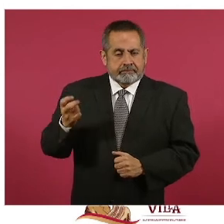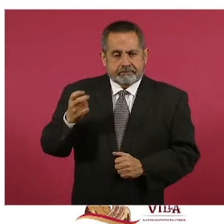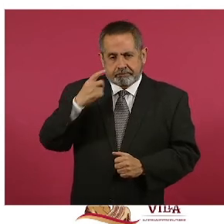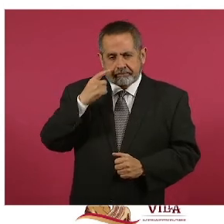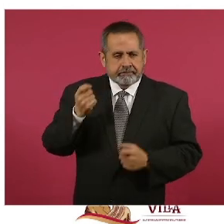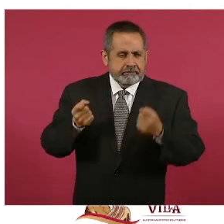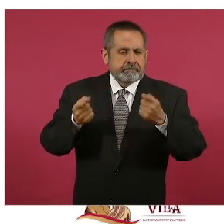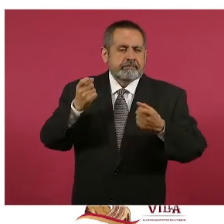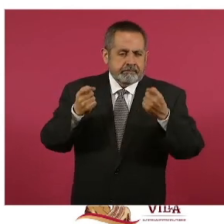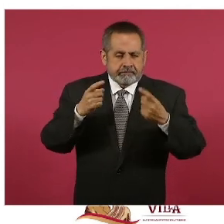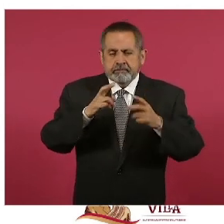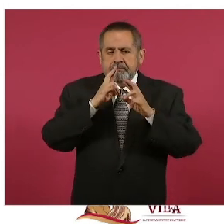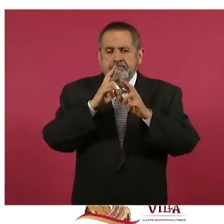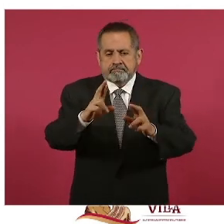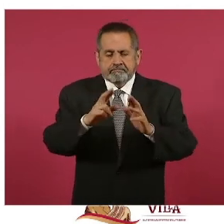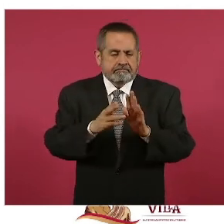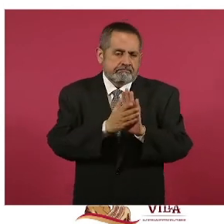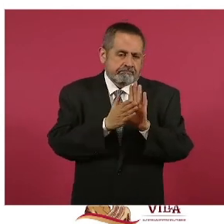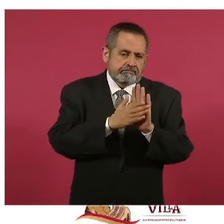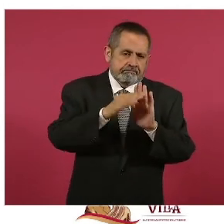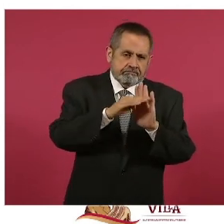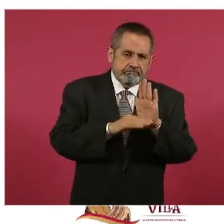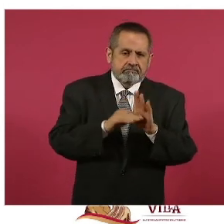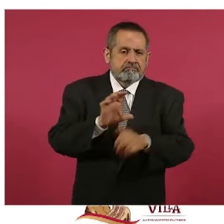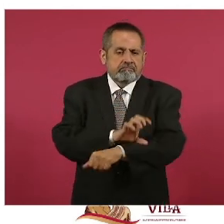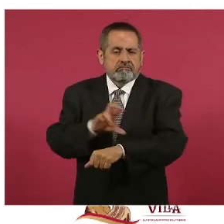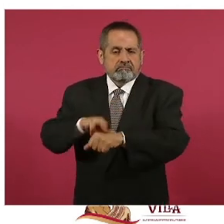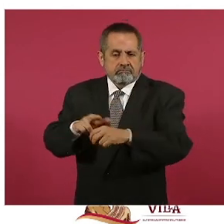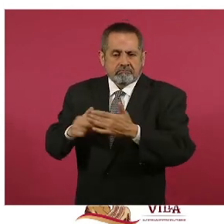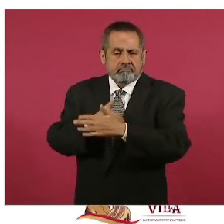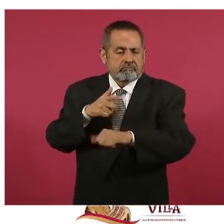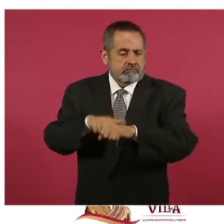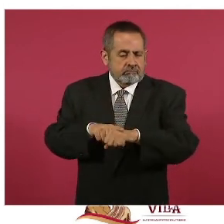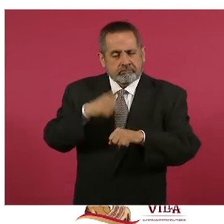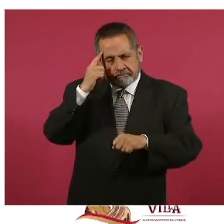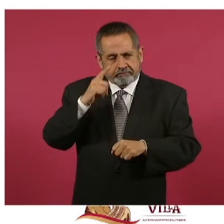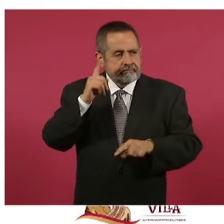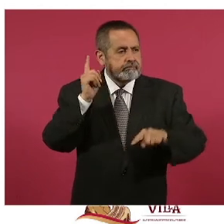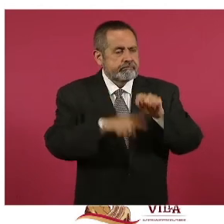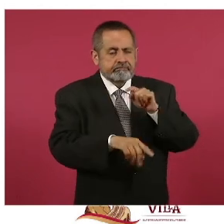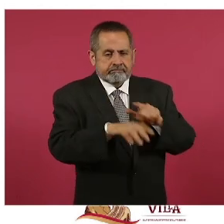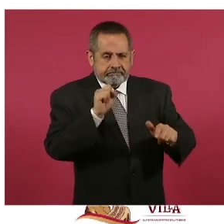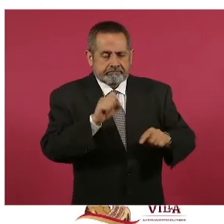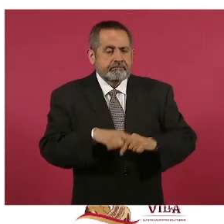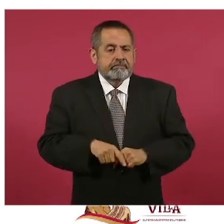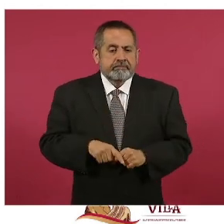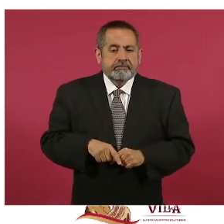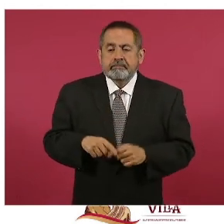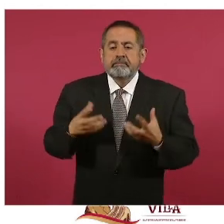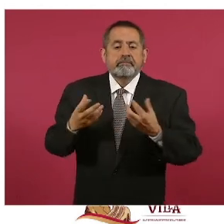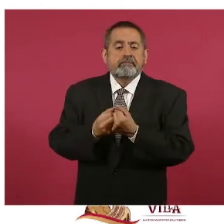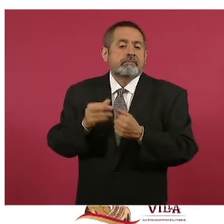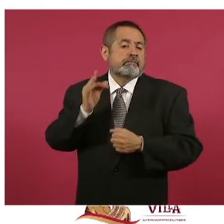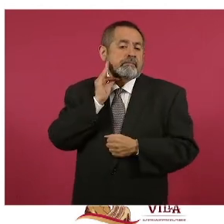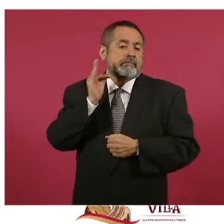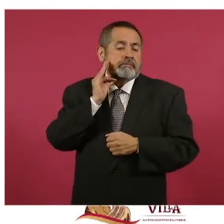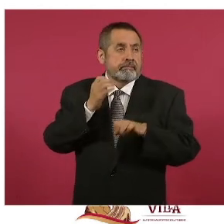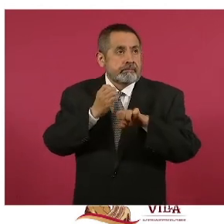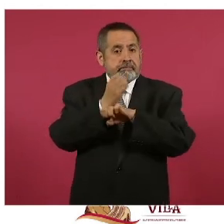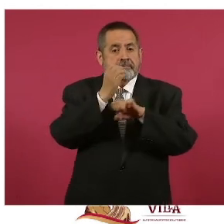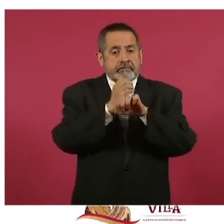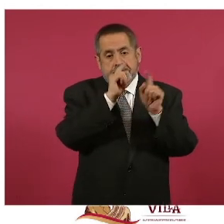algunos de los resultados de la Coordinación Nacional Antisecuestros y de las Unidades Antisecuestros de las Fiscalías